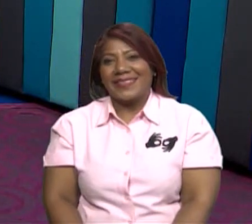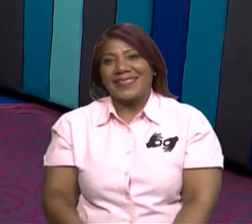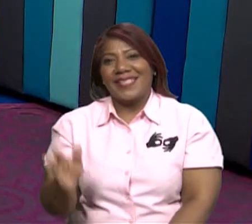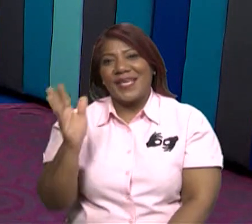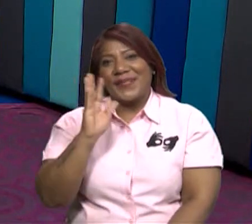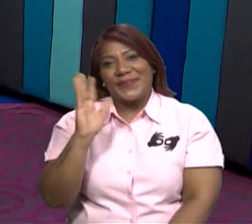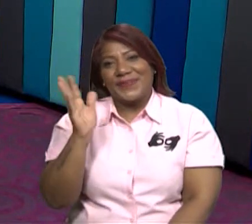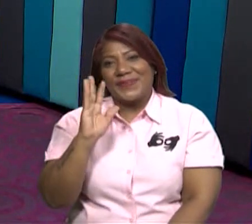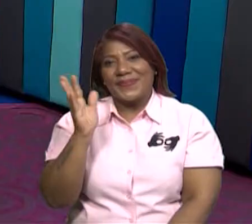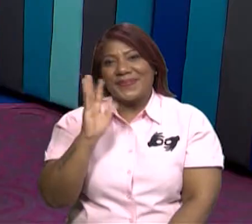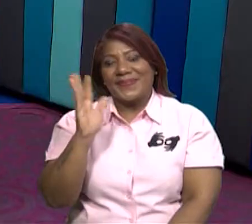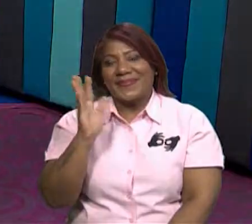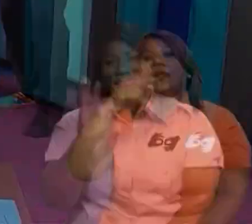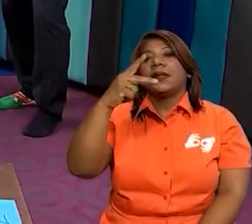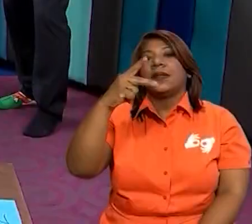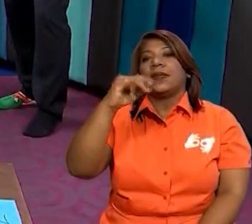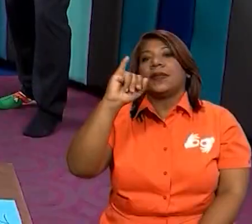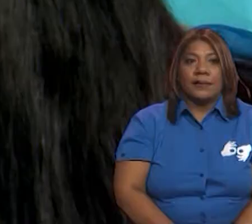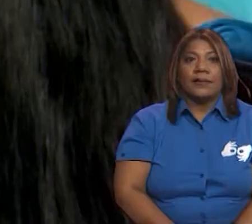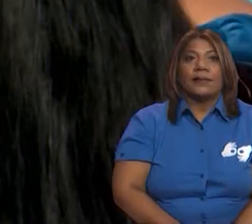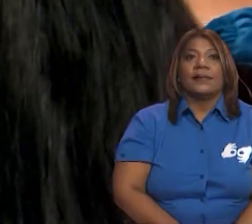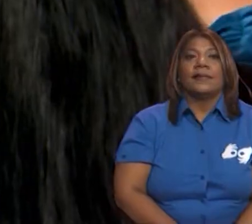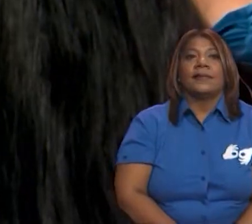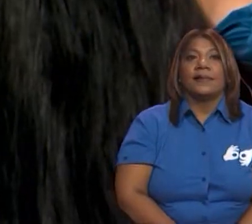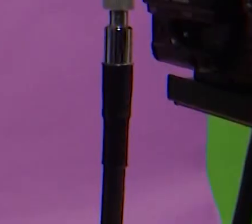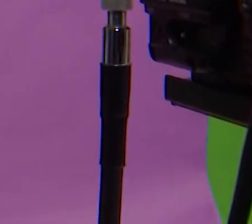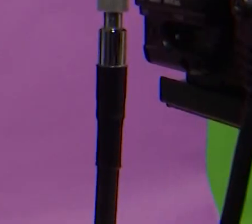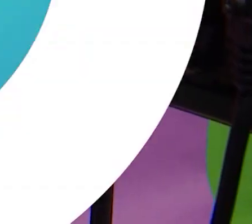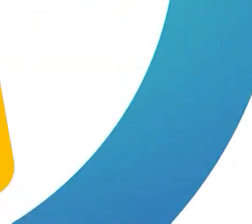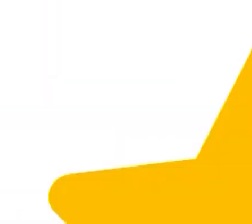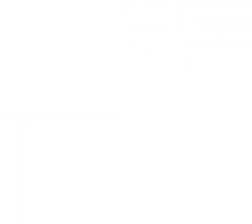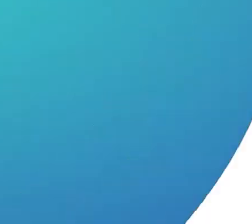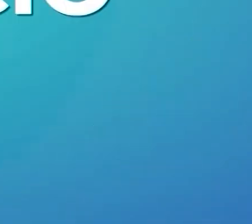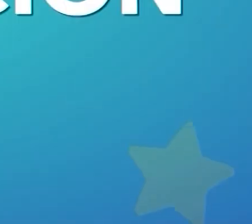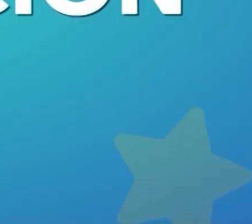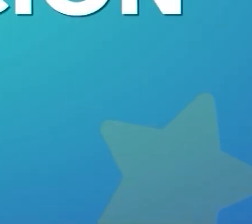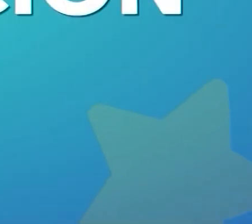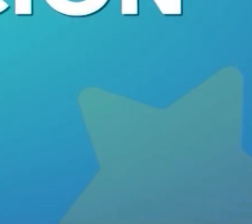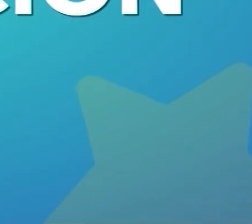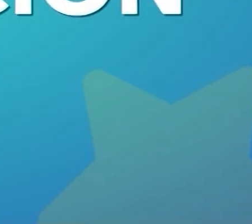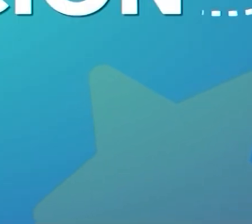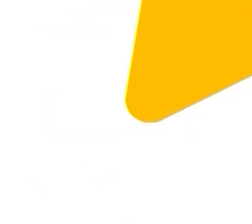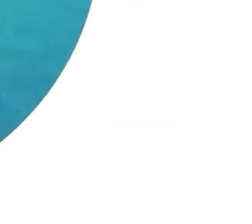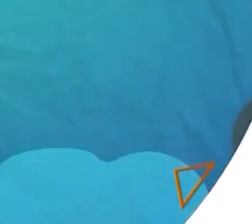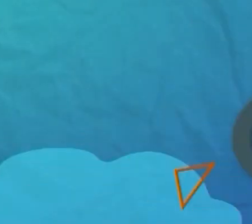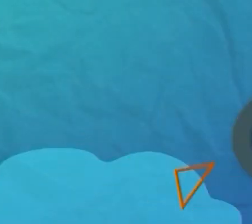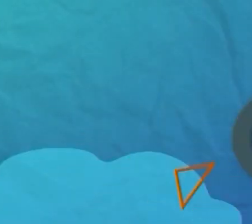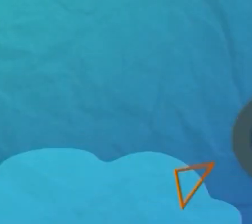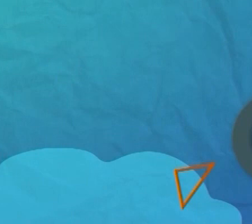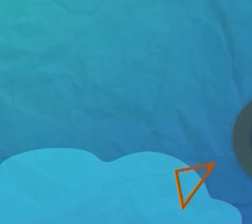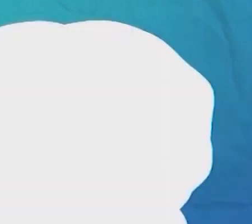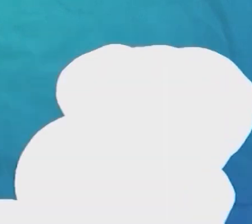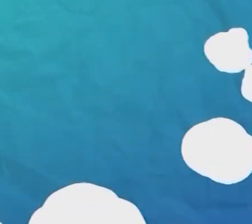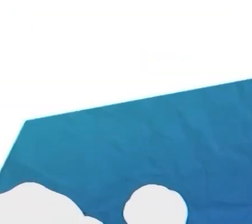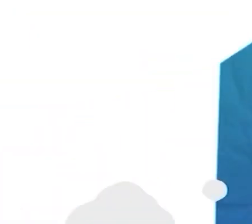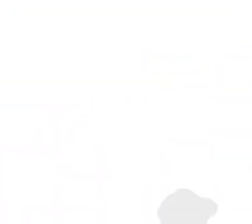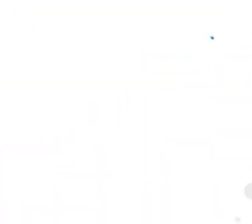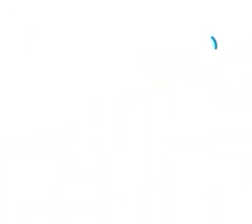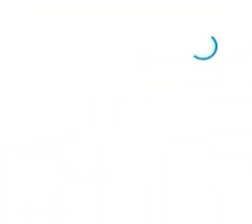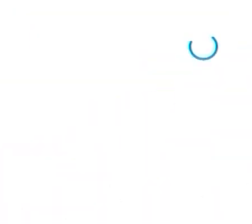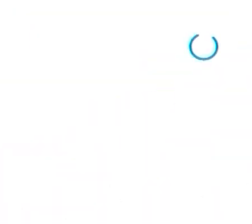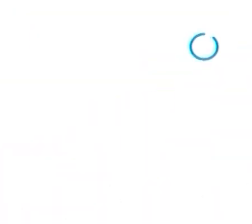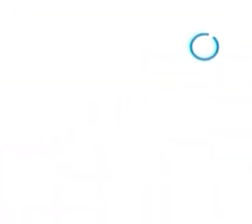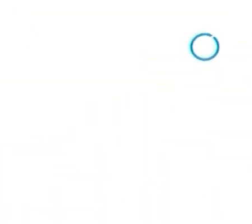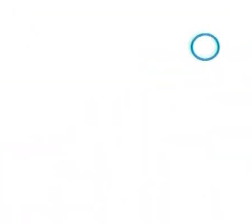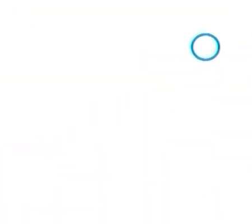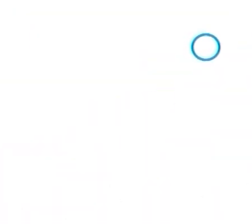vemos. ¡Chao! Aprende en casa a través de la televisión. Porque Meduca presentó... ¡Conéctate